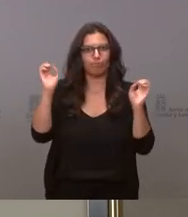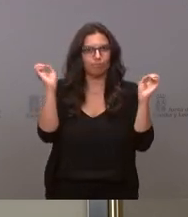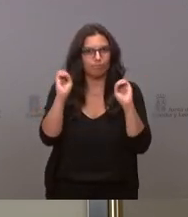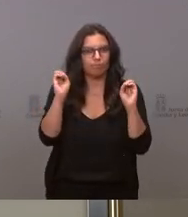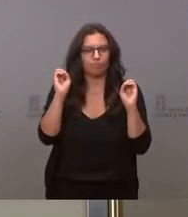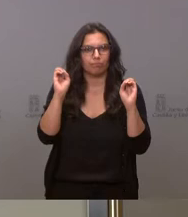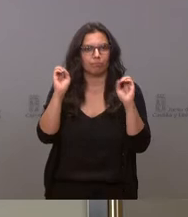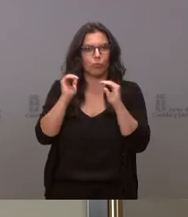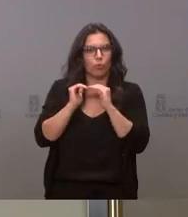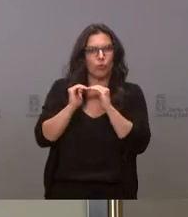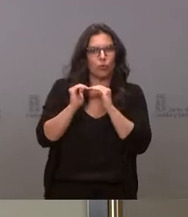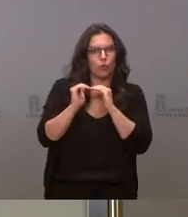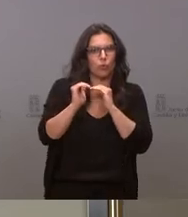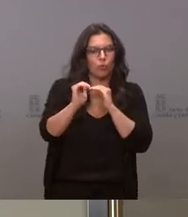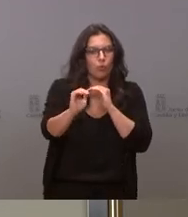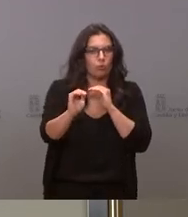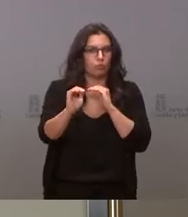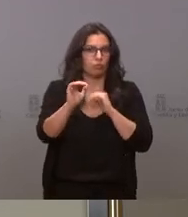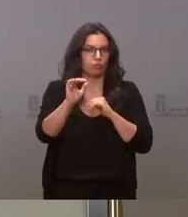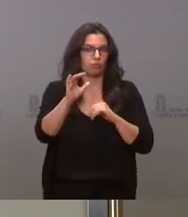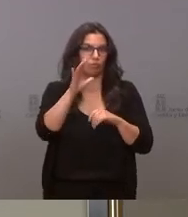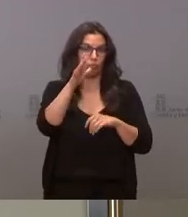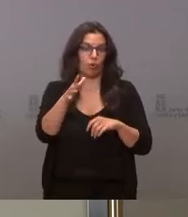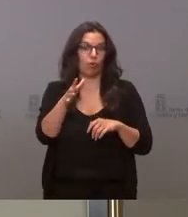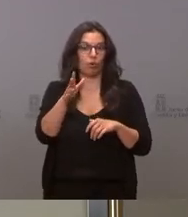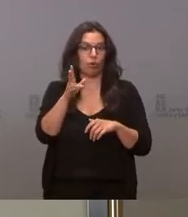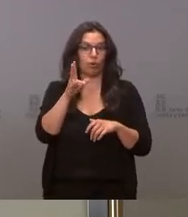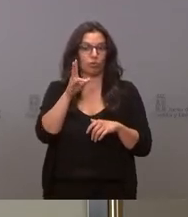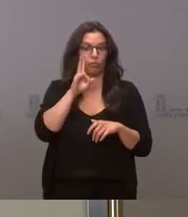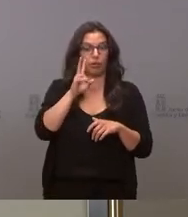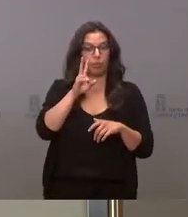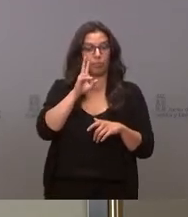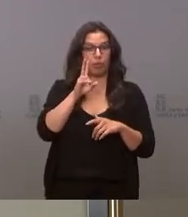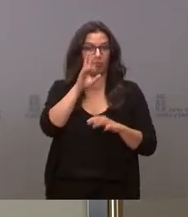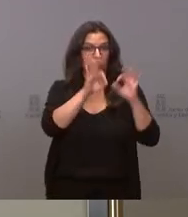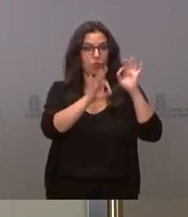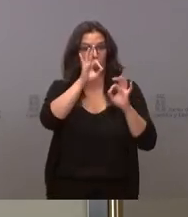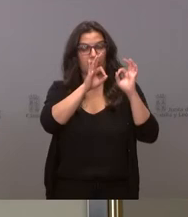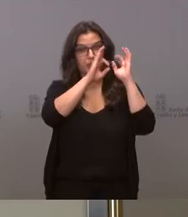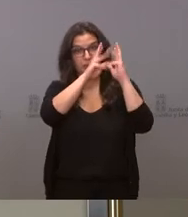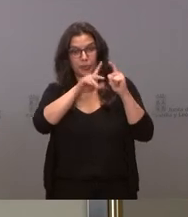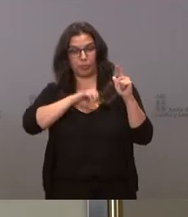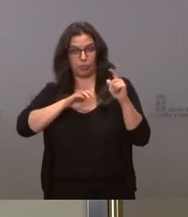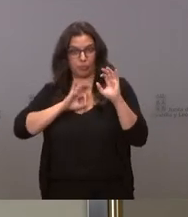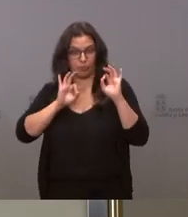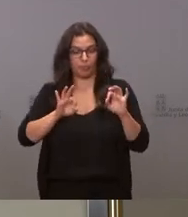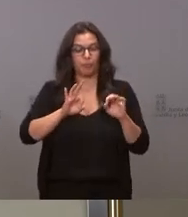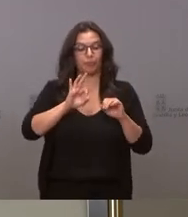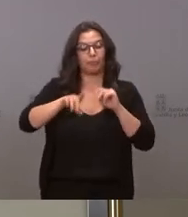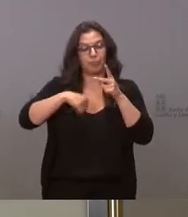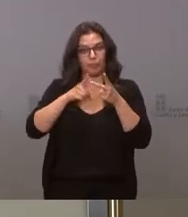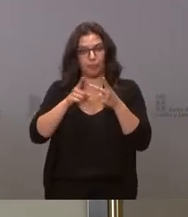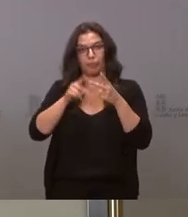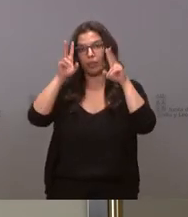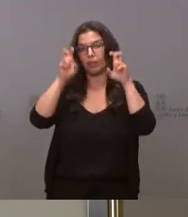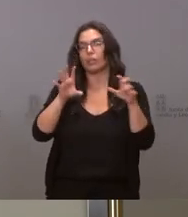se queden en la mínima expresión por ver cómo está desarrollándose la incidencia en Castilla y León y por otro lado en relación